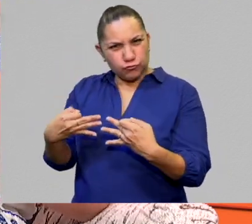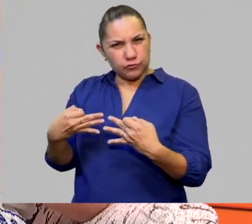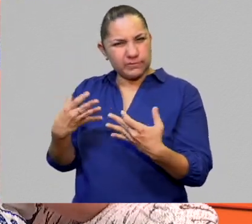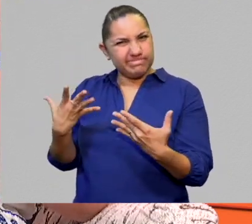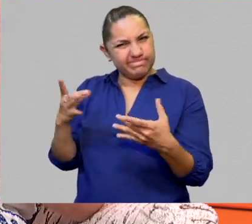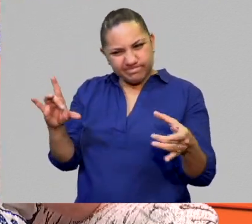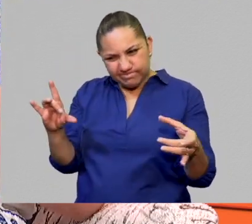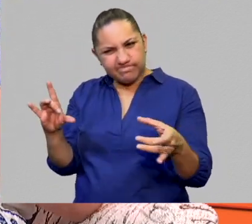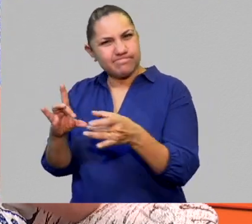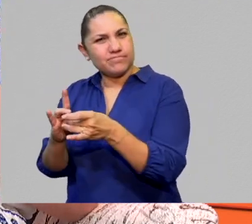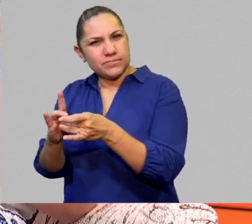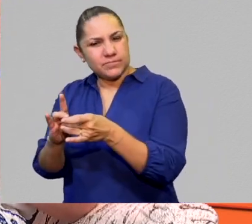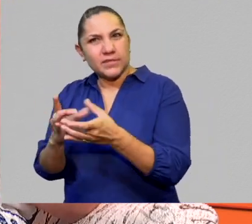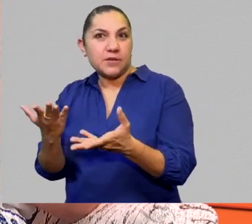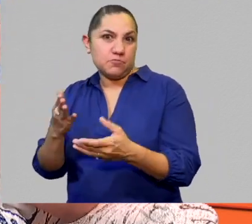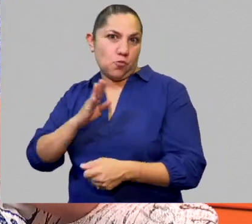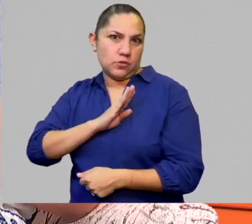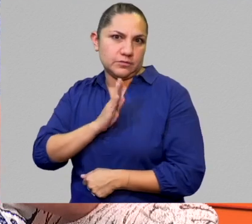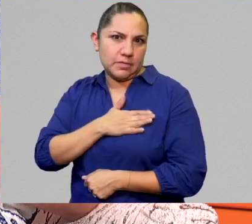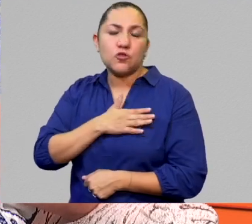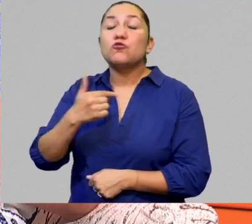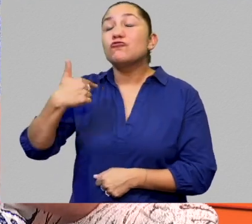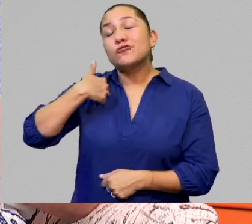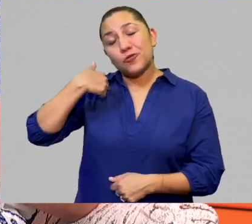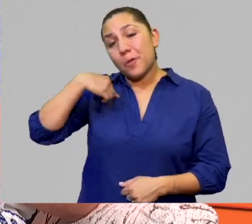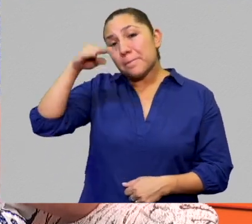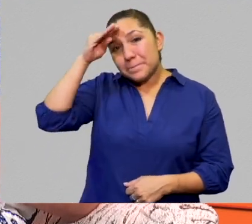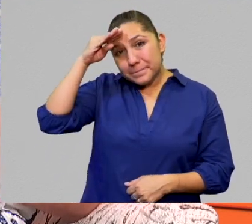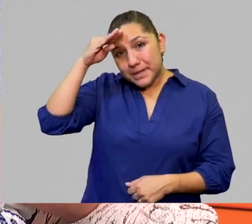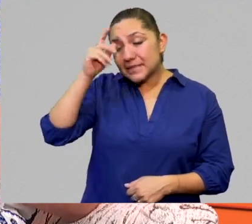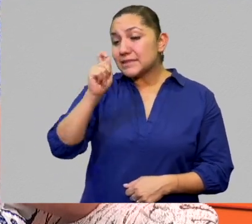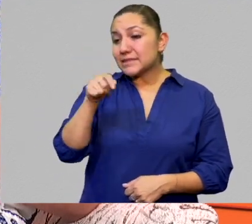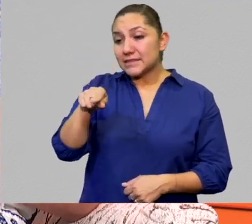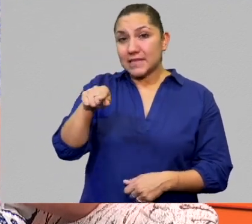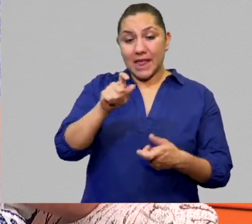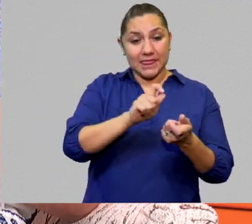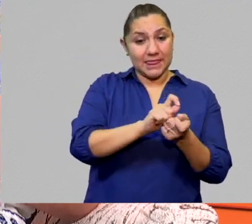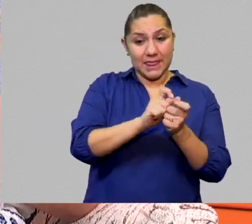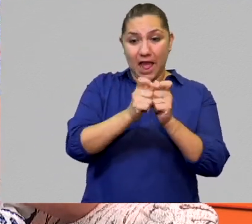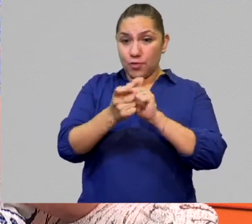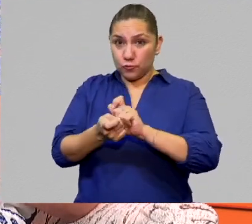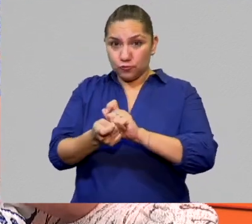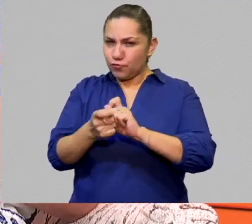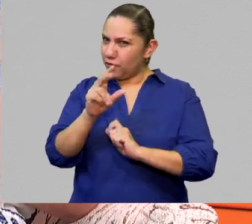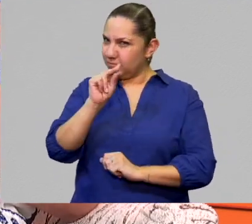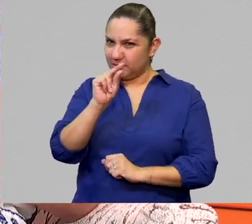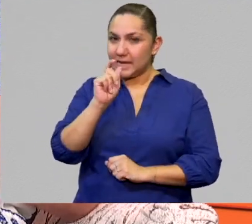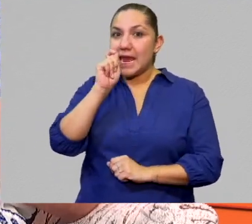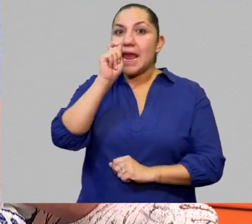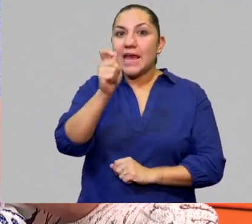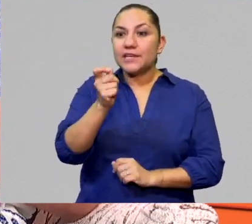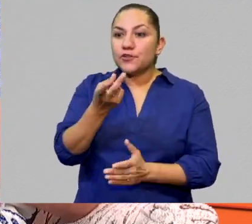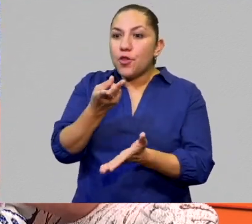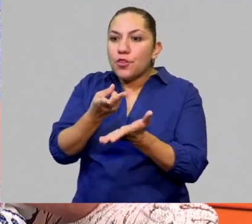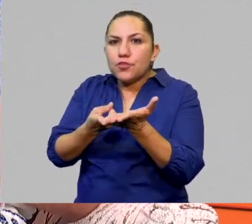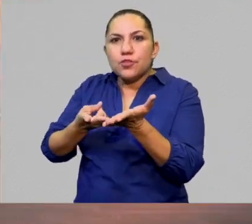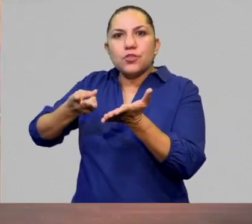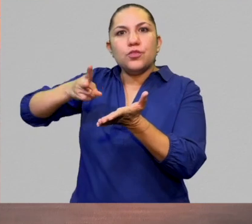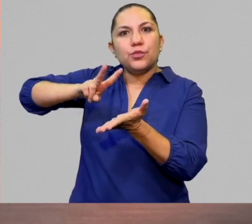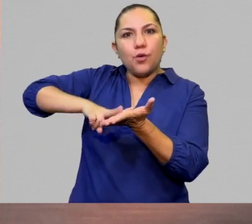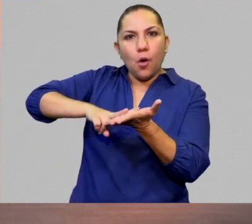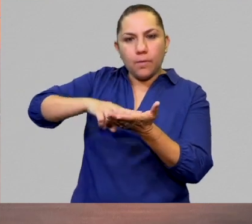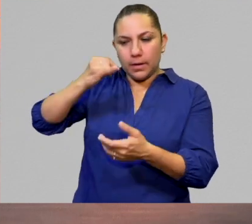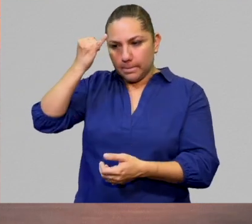puedo al español, porque finalmente no es una traducción, yo lo que digo es que es una doble creación. Los poetas bilingües hacemos